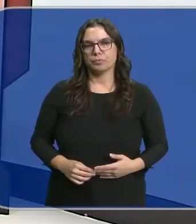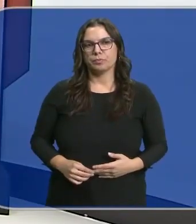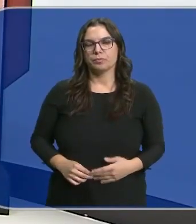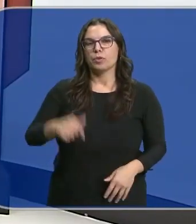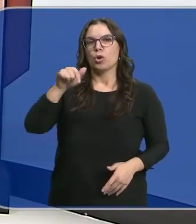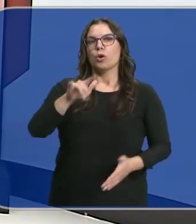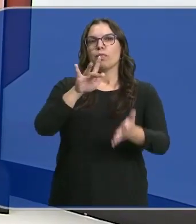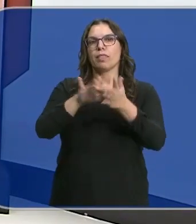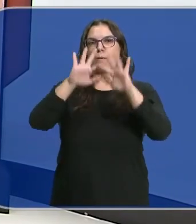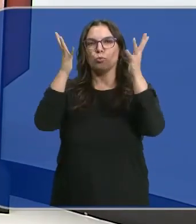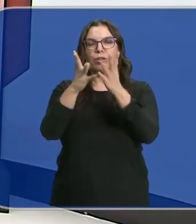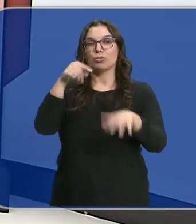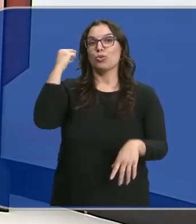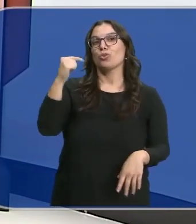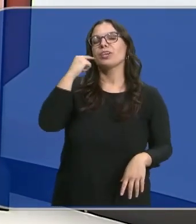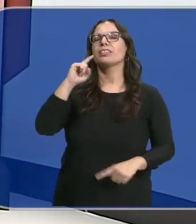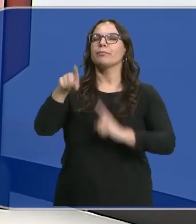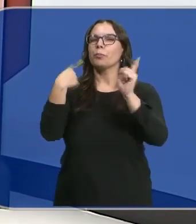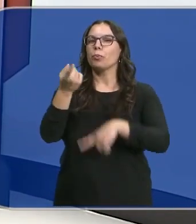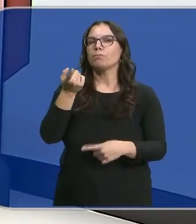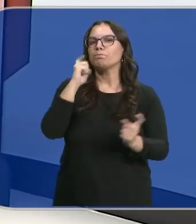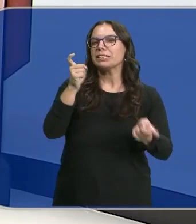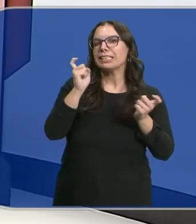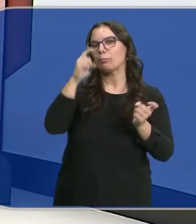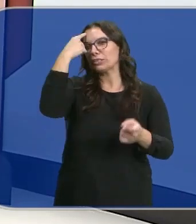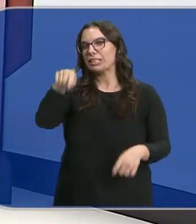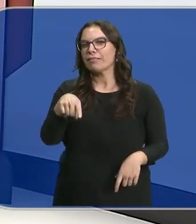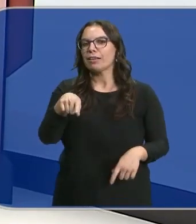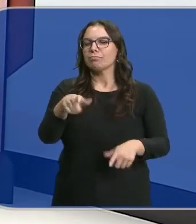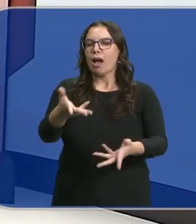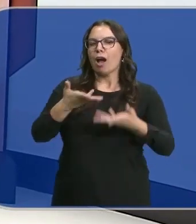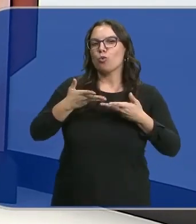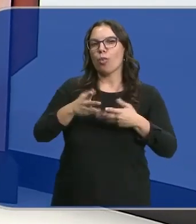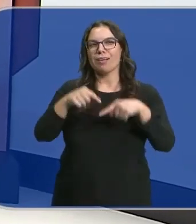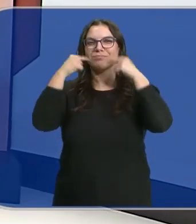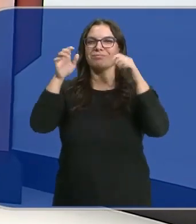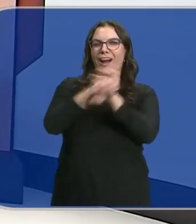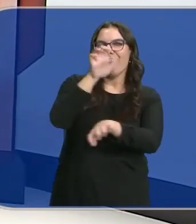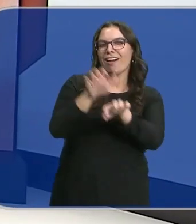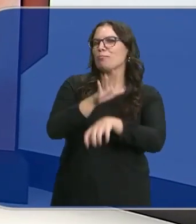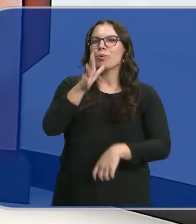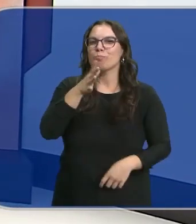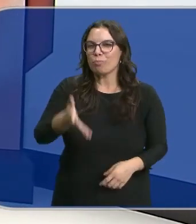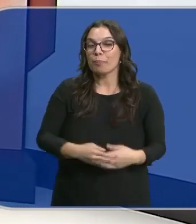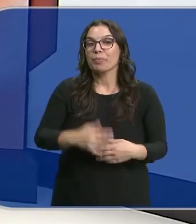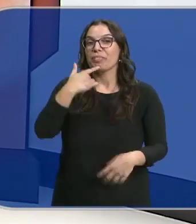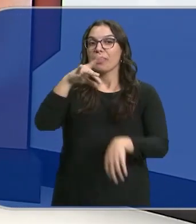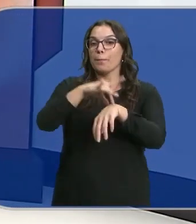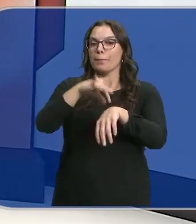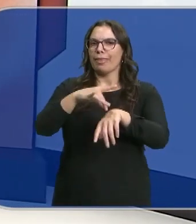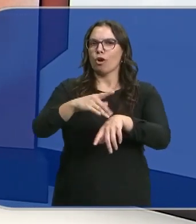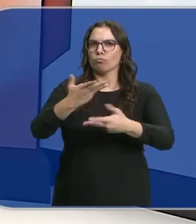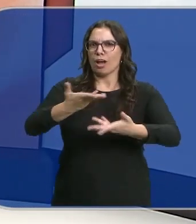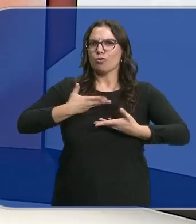Hoy es el Día Mundial de la Sonrisa. Intentaremos descifrar qué circunstancias nos ayudan a soltar una buena carcajada. Dicen los médicos que es